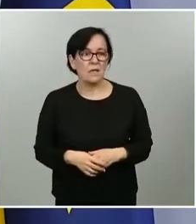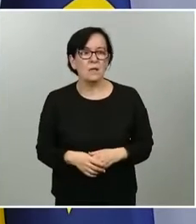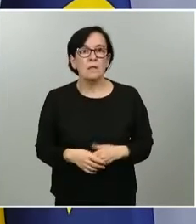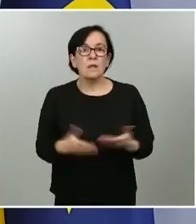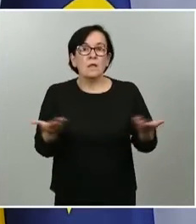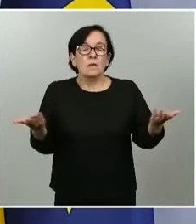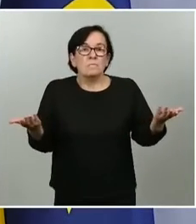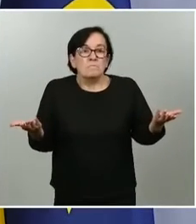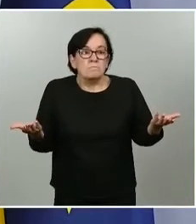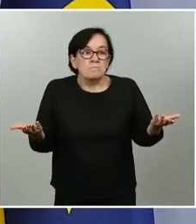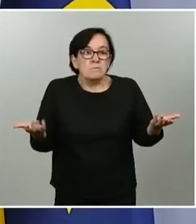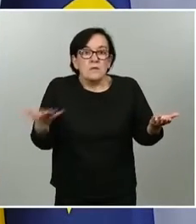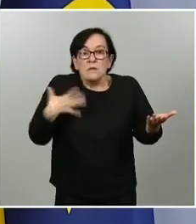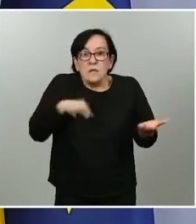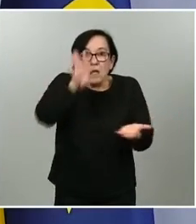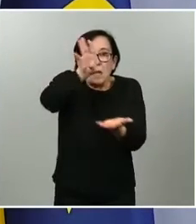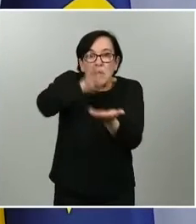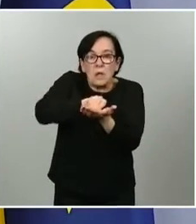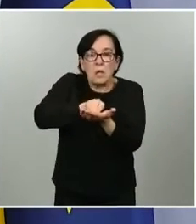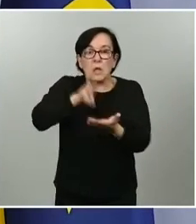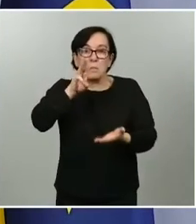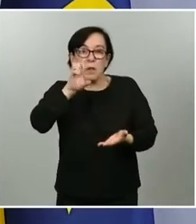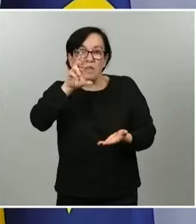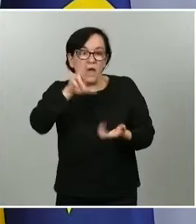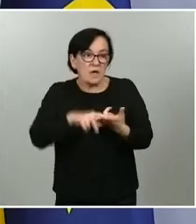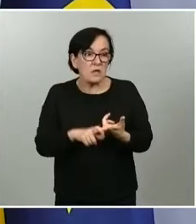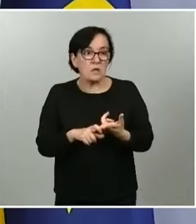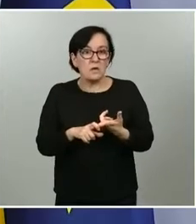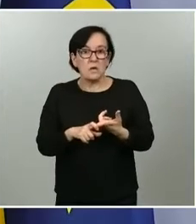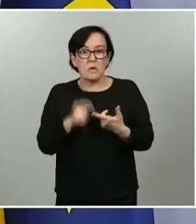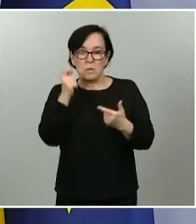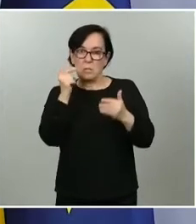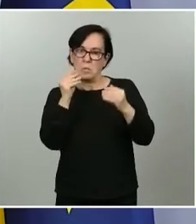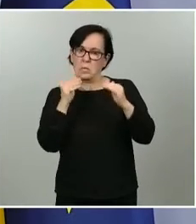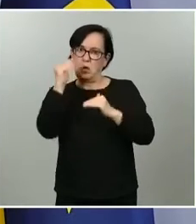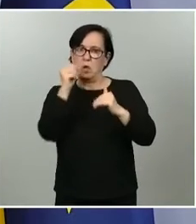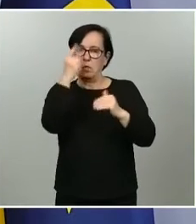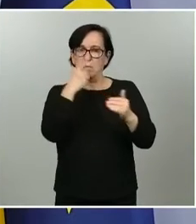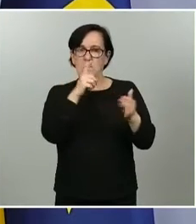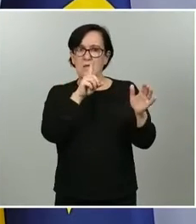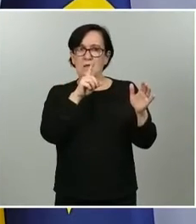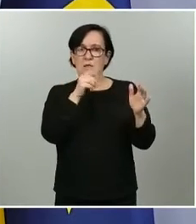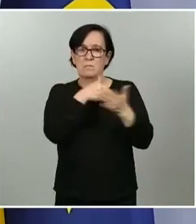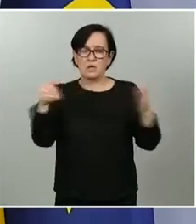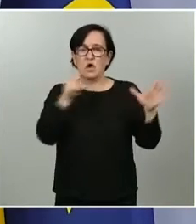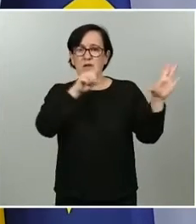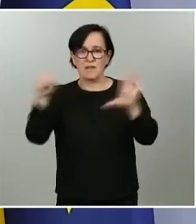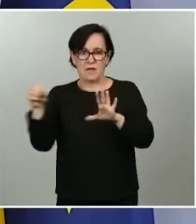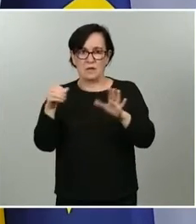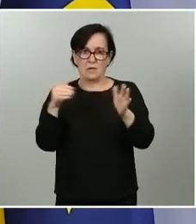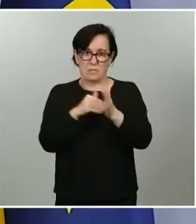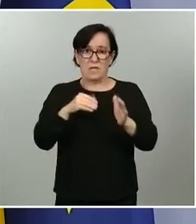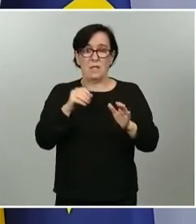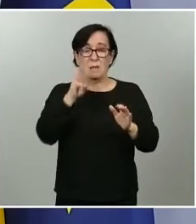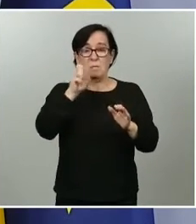si se quiere encarar con el dato de PCR estamos un poco por encima de 1.600.000 PCR hasta el 7 de mayo si quieren